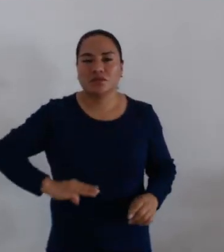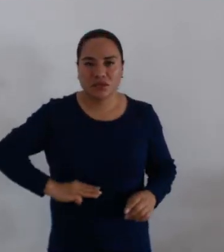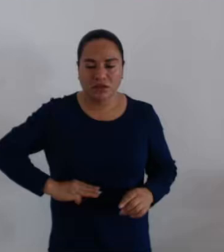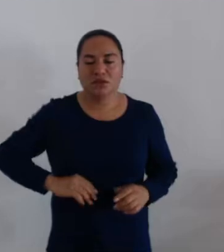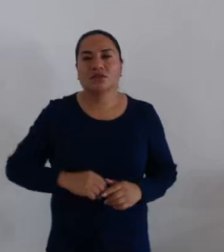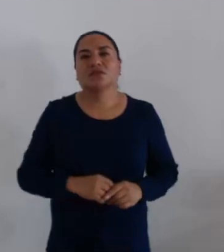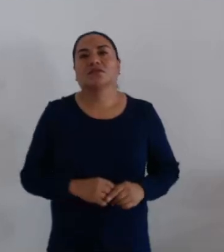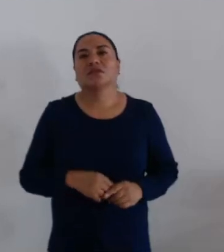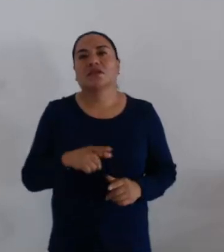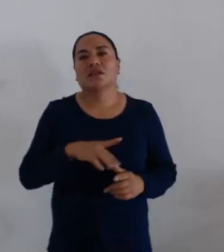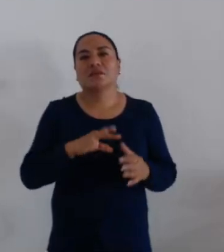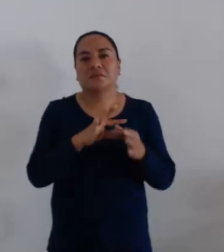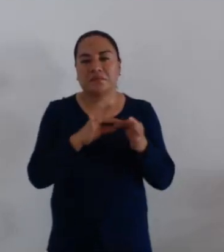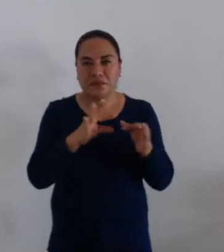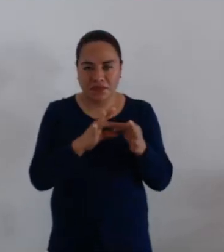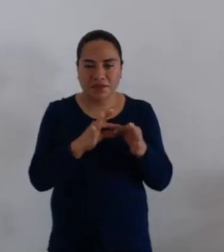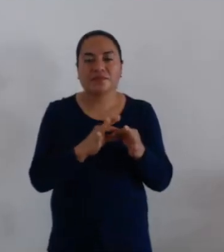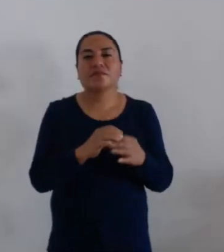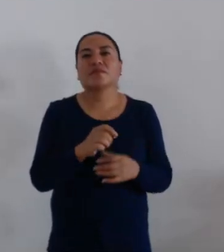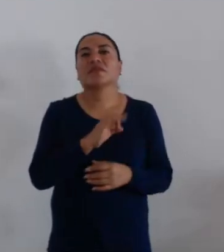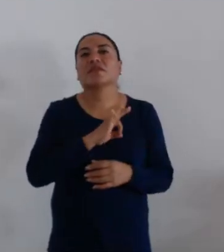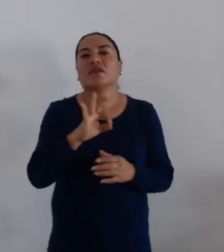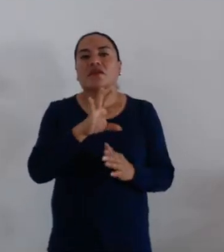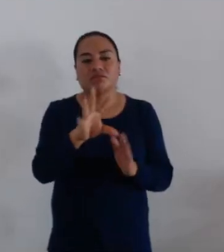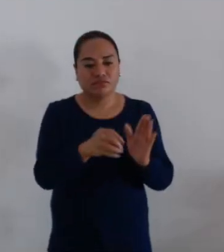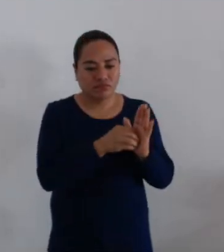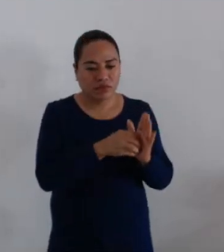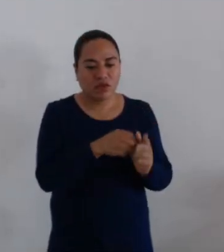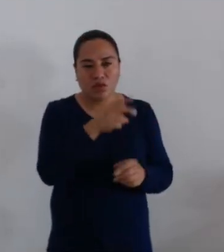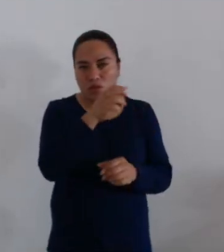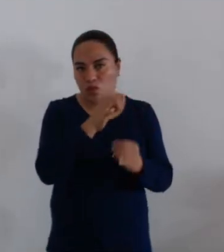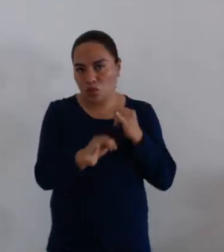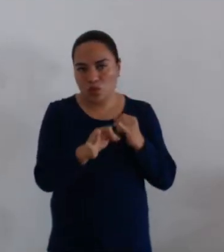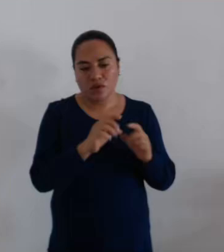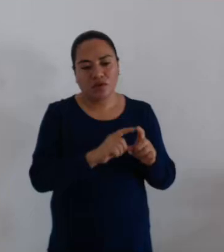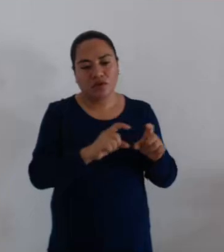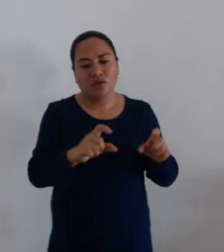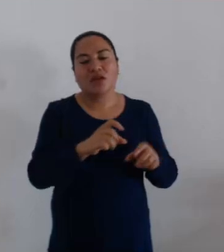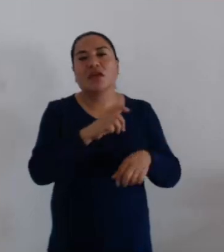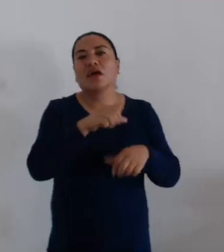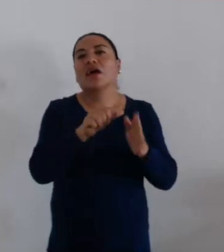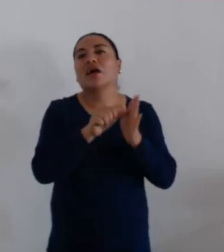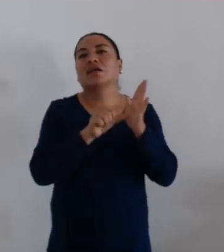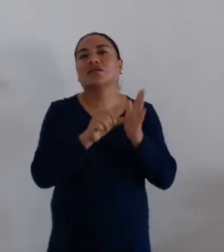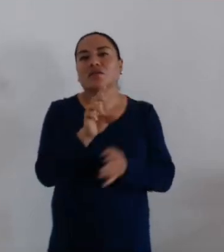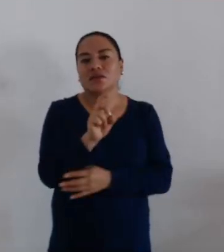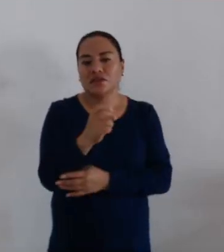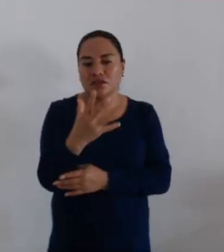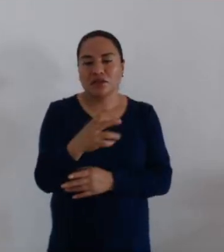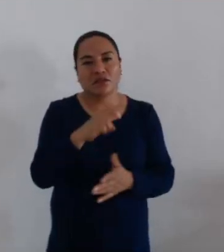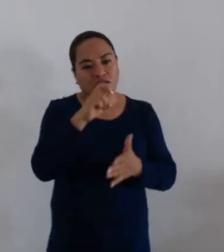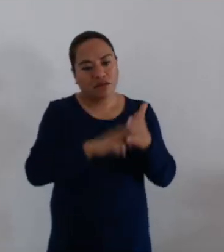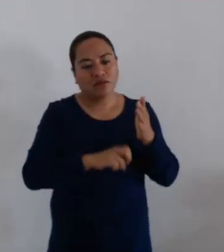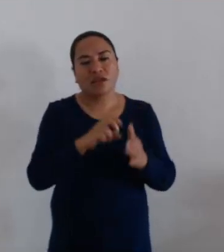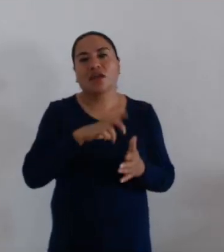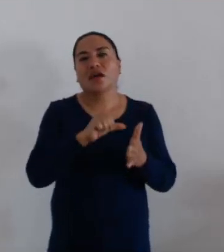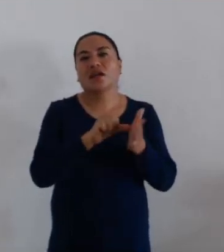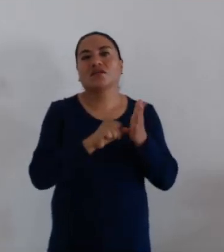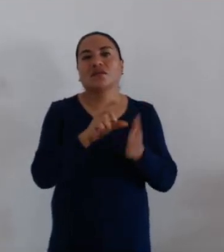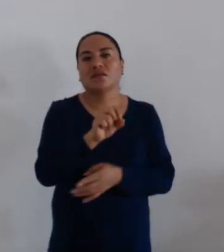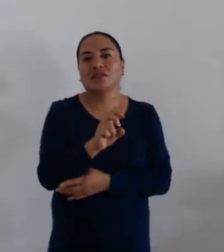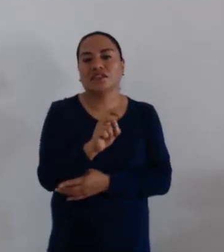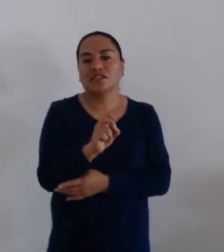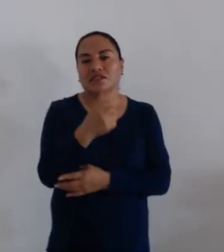Municipal, mediante el que se determina que se adiciona un último párrafo al artículo 35 y se reforma el artículo 37 del